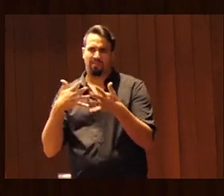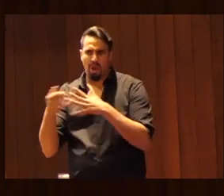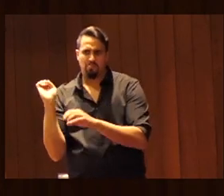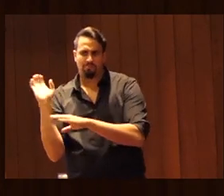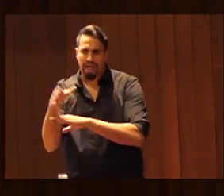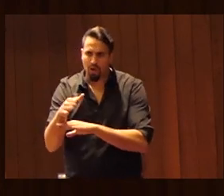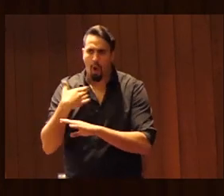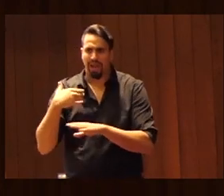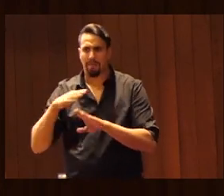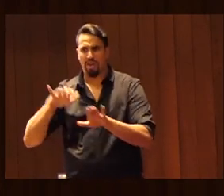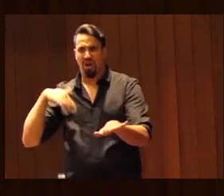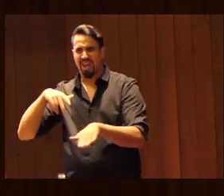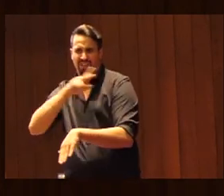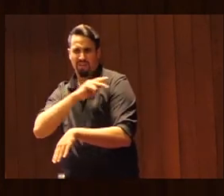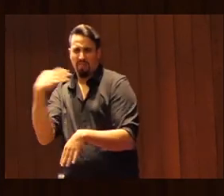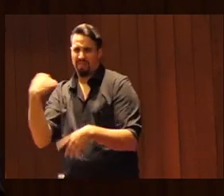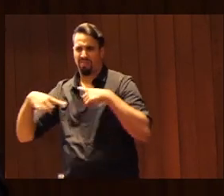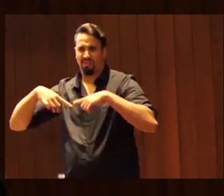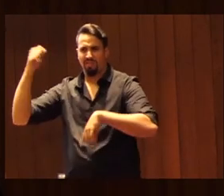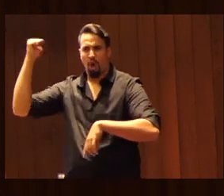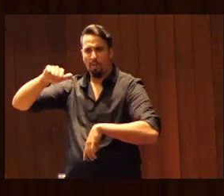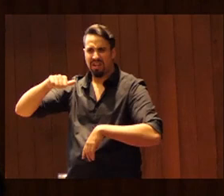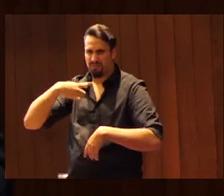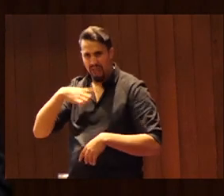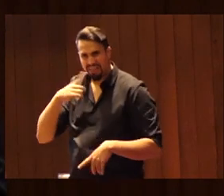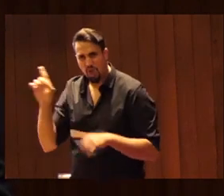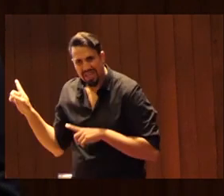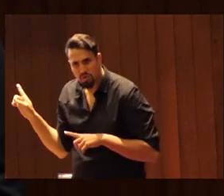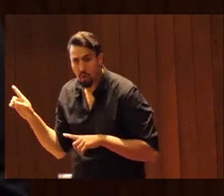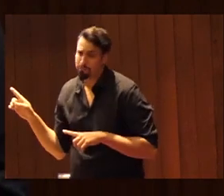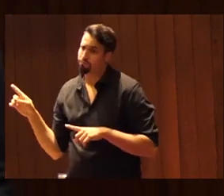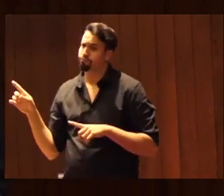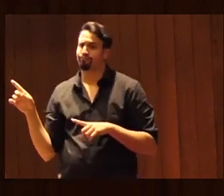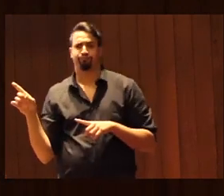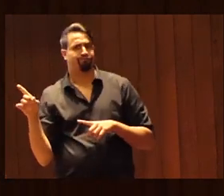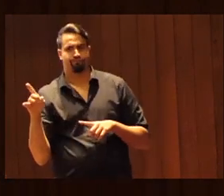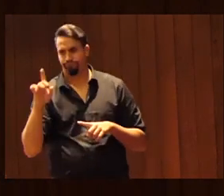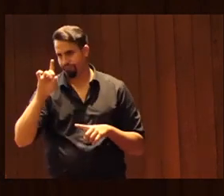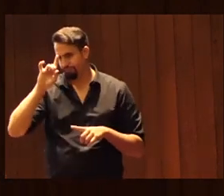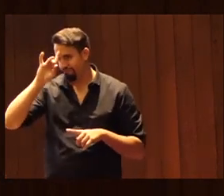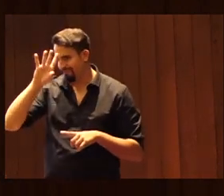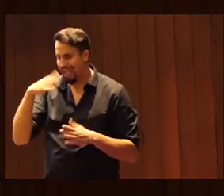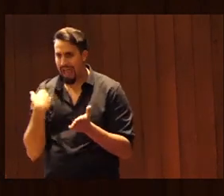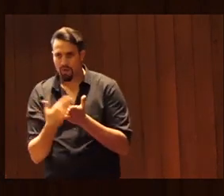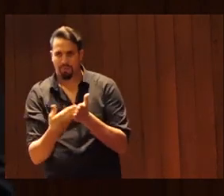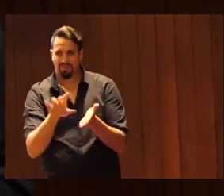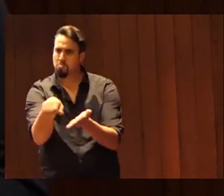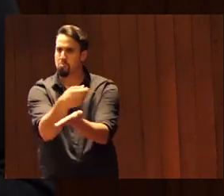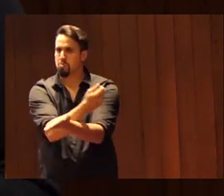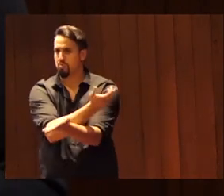sido hombres, tenía que haber dicho eso. Es una barbaridad, es una... Realmente, ese argumento está absolutamente vacío.